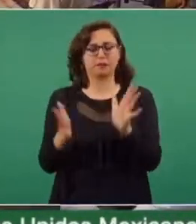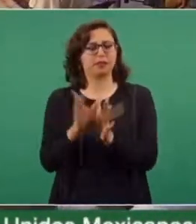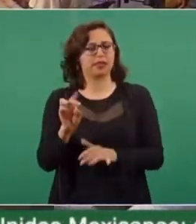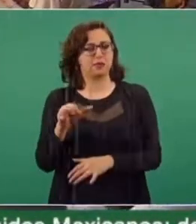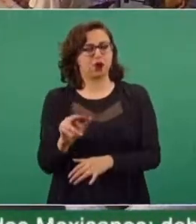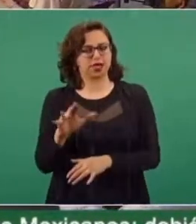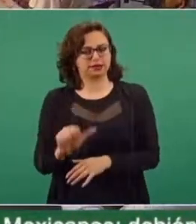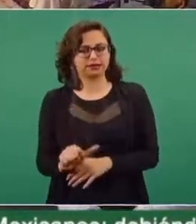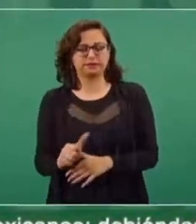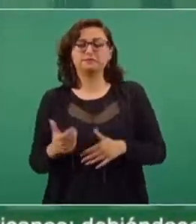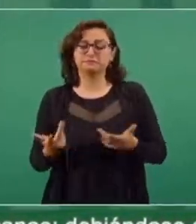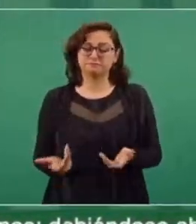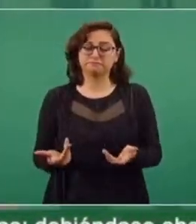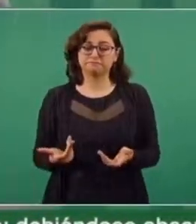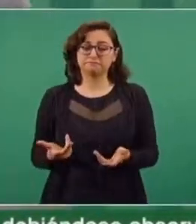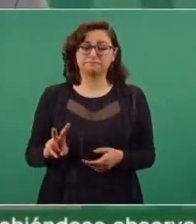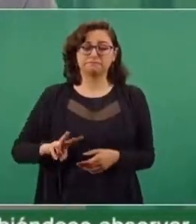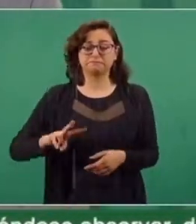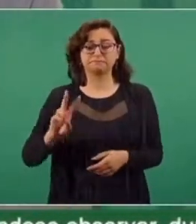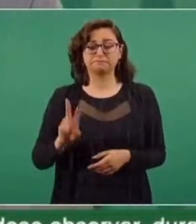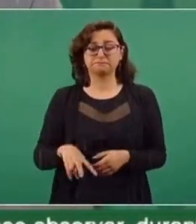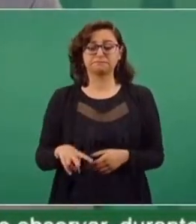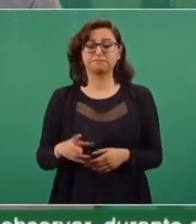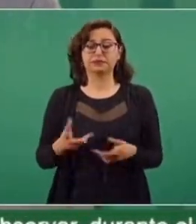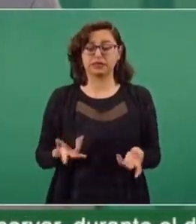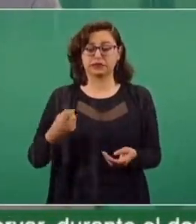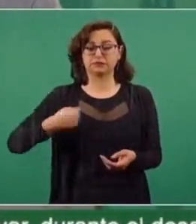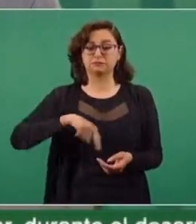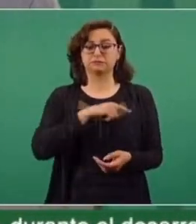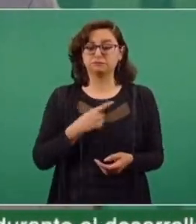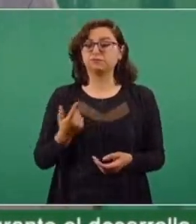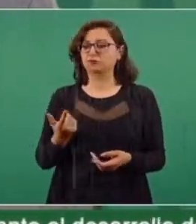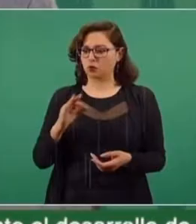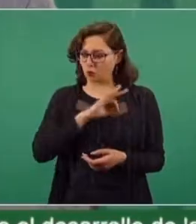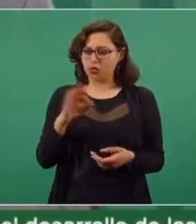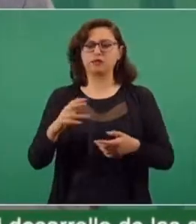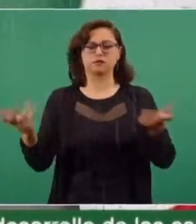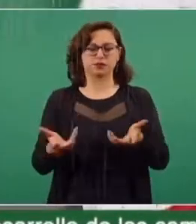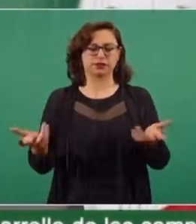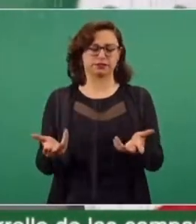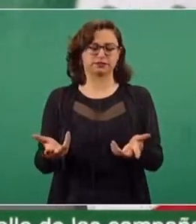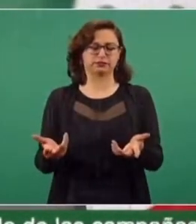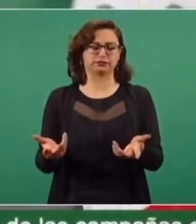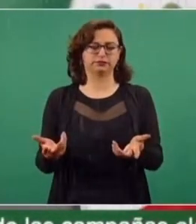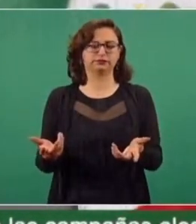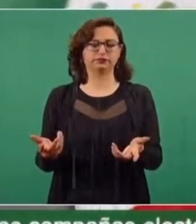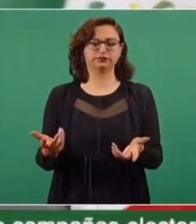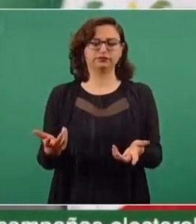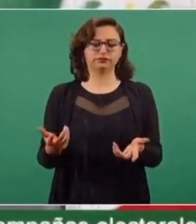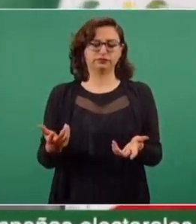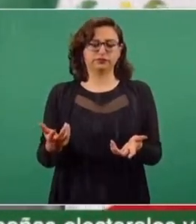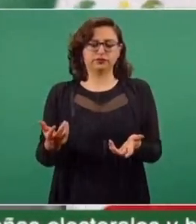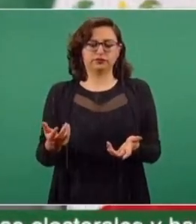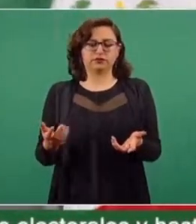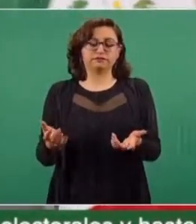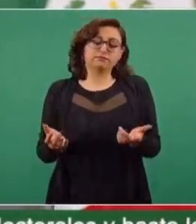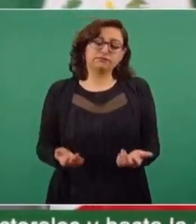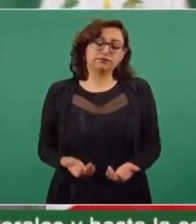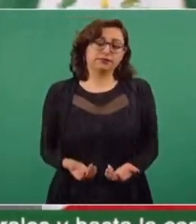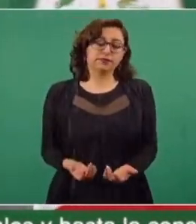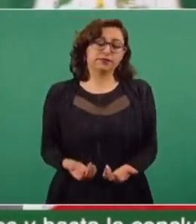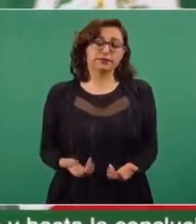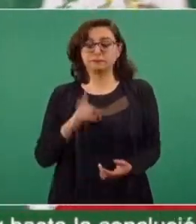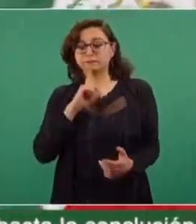depender mucho de lo que hagamos los ciudadanos y no quedarnos